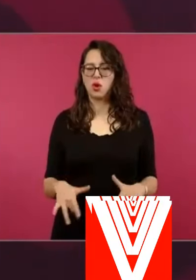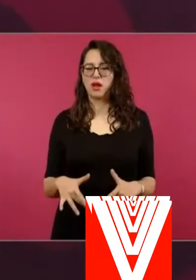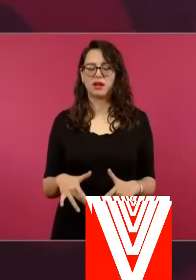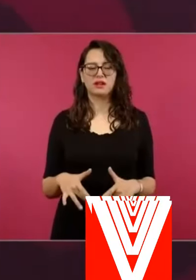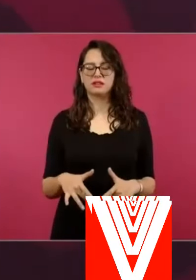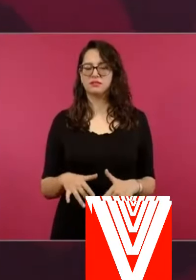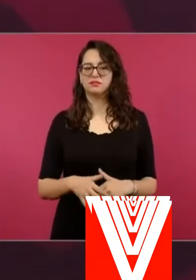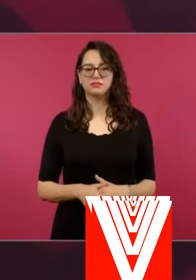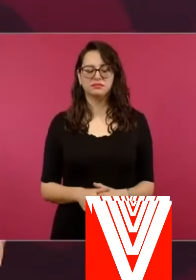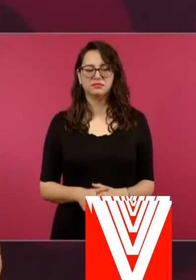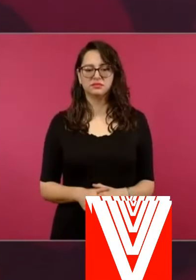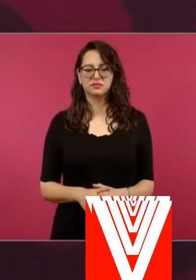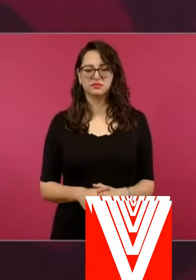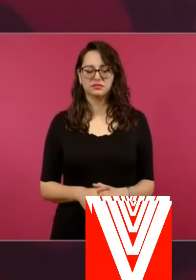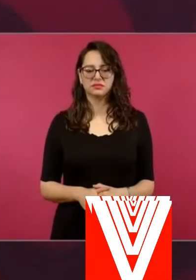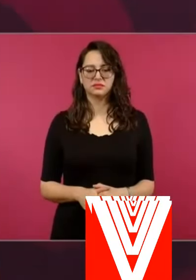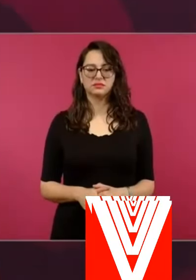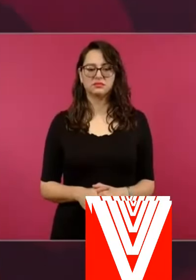cualquier parte.